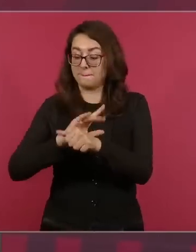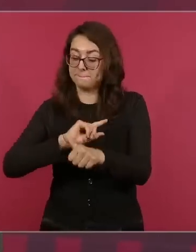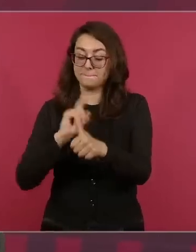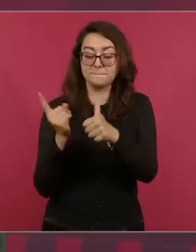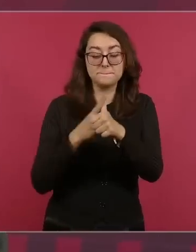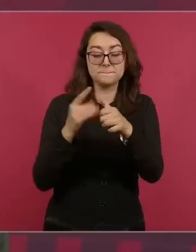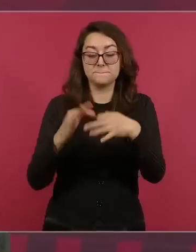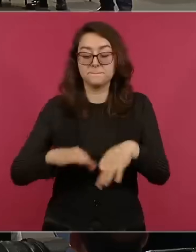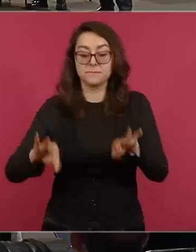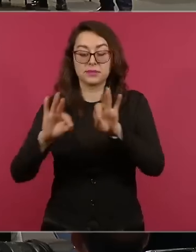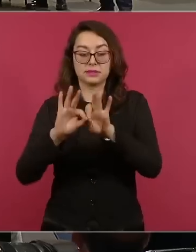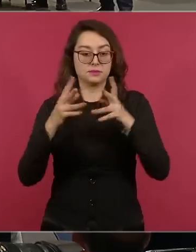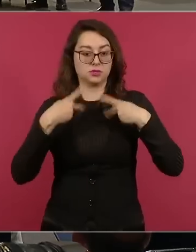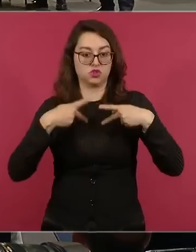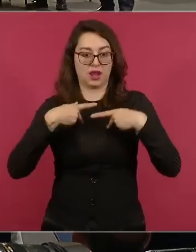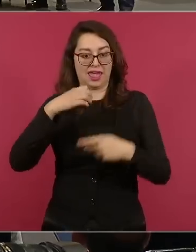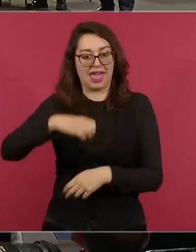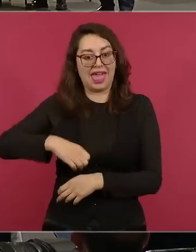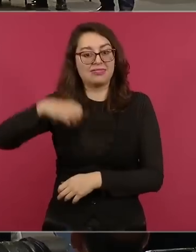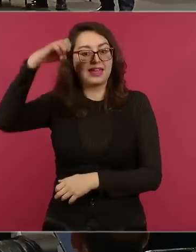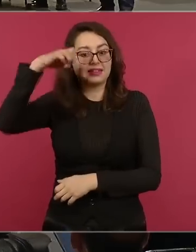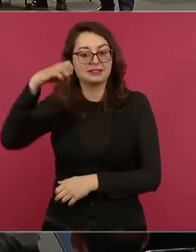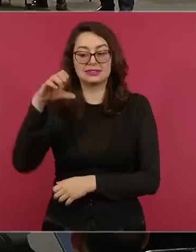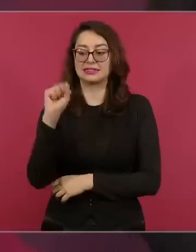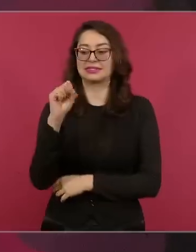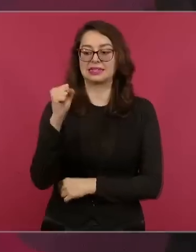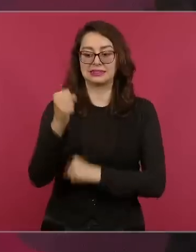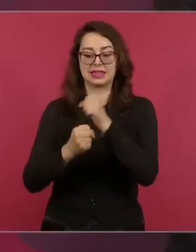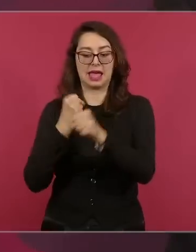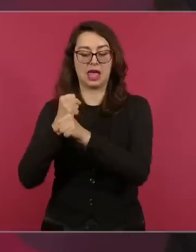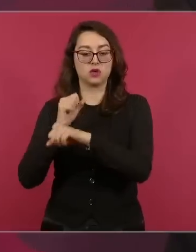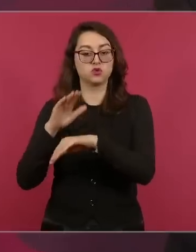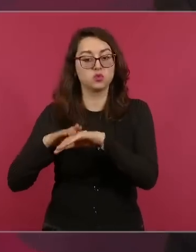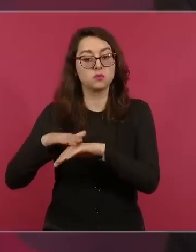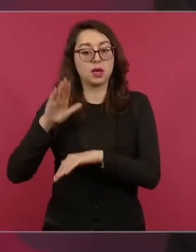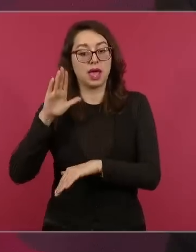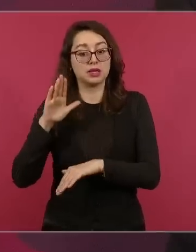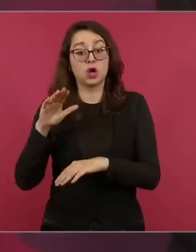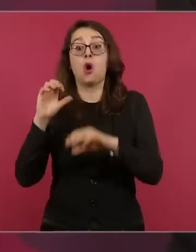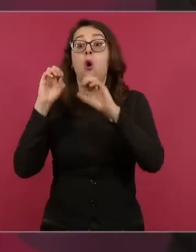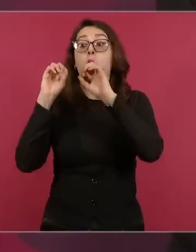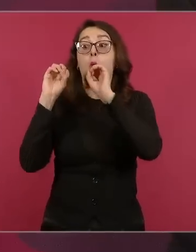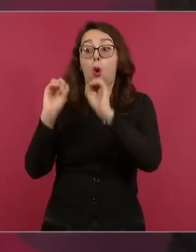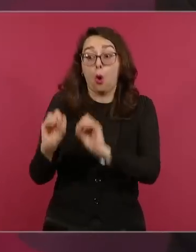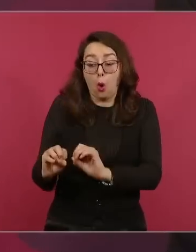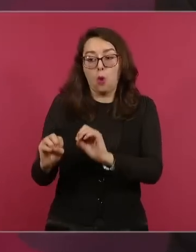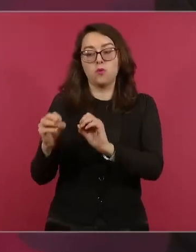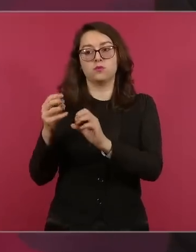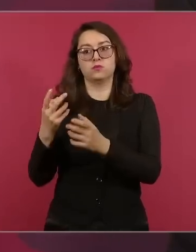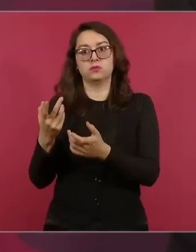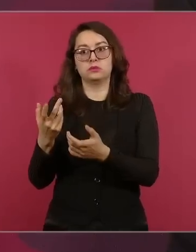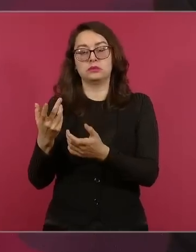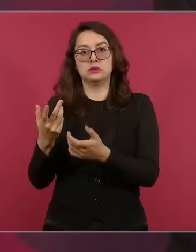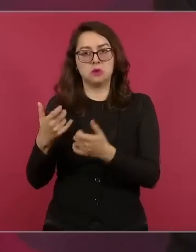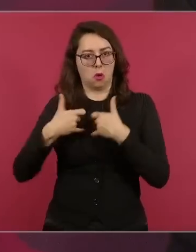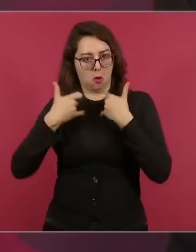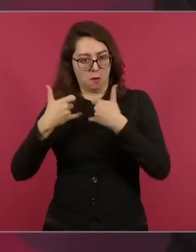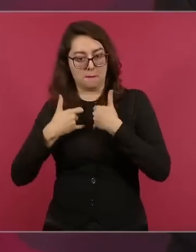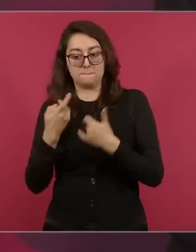o quienes tienen alguna enfermedad,